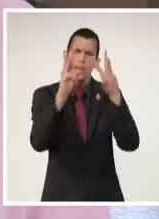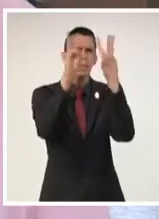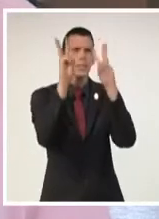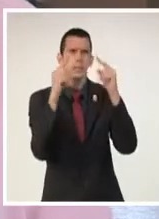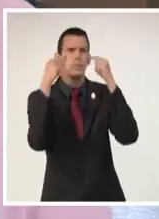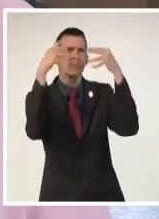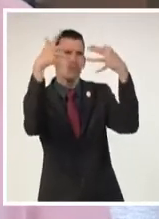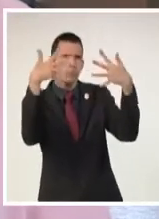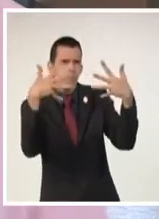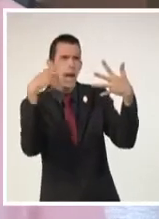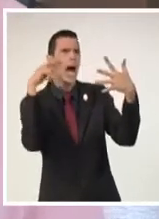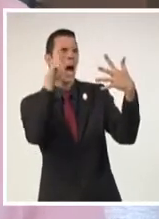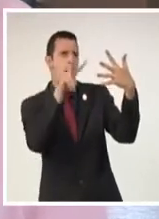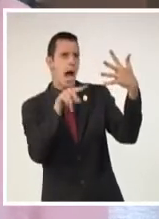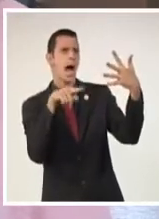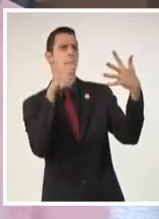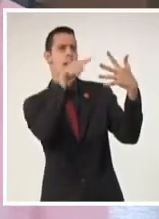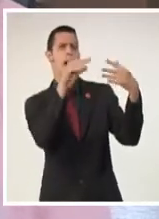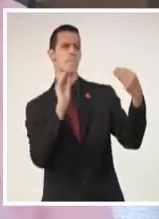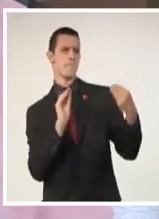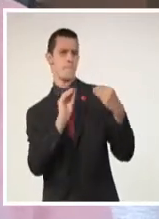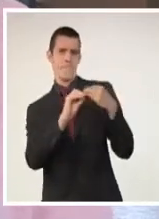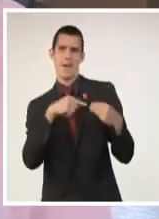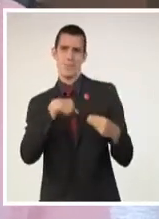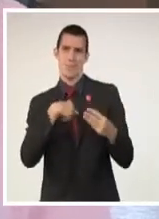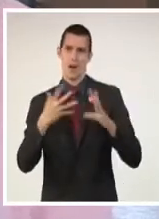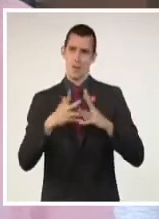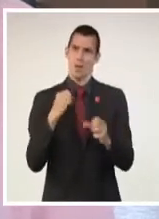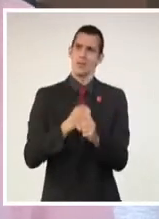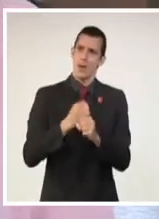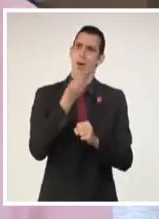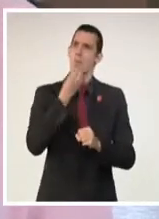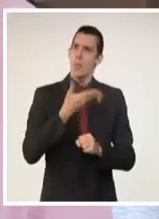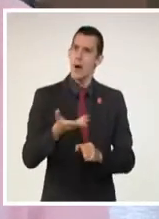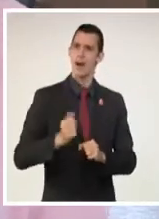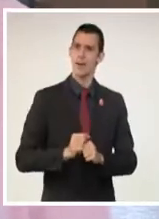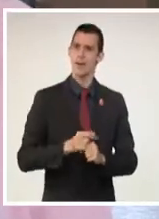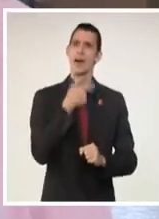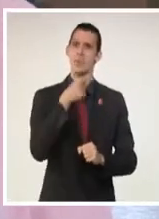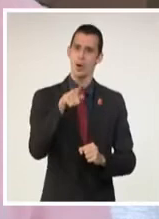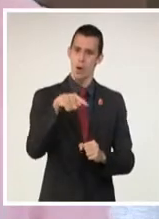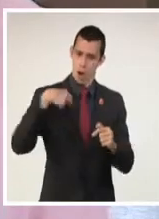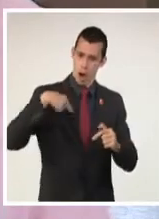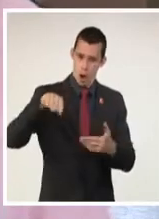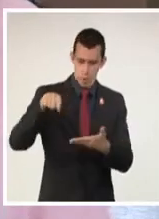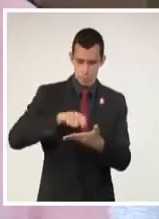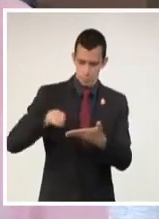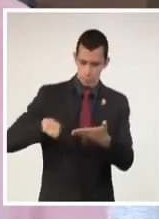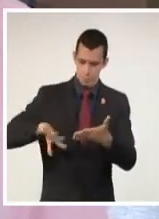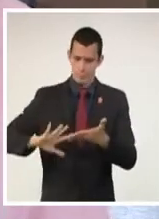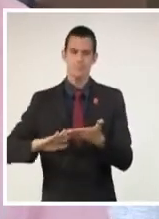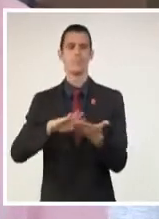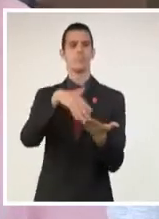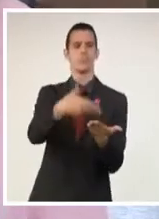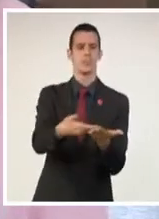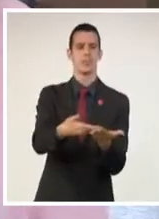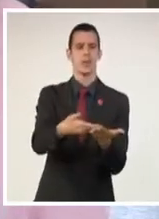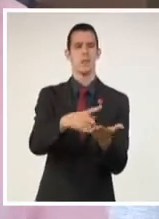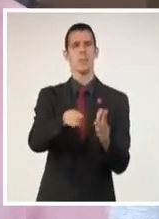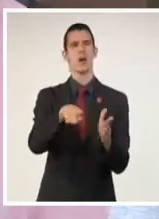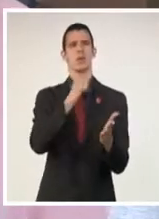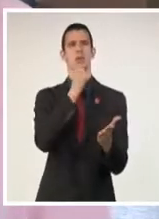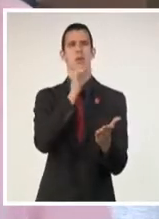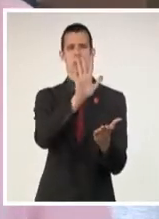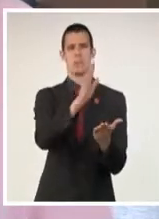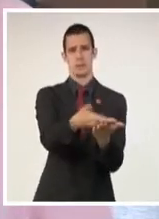que ellos han hecho de sus negocios. Hay quien va a entrar ahora, hay quien incluso perteneciendo a esta convocatoria está haciendo todavía análisis, eso no tiene ningún